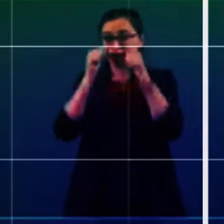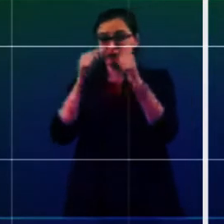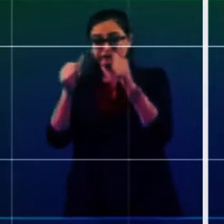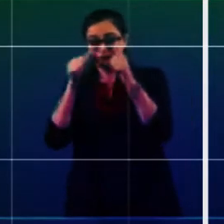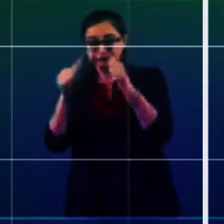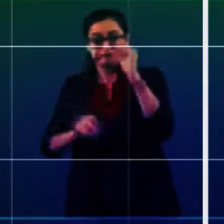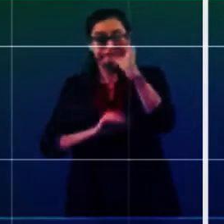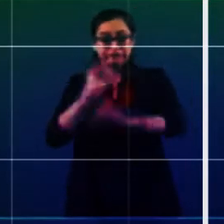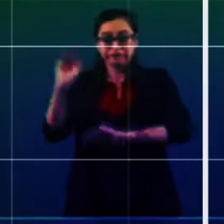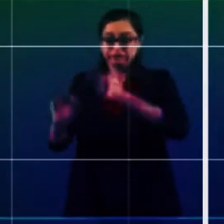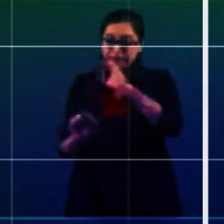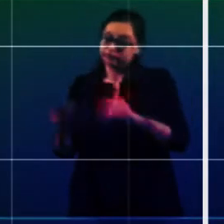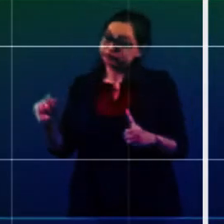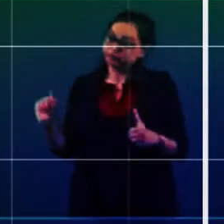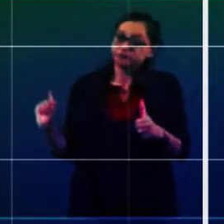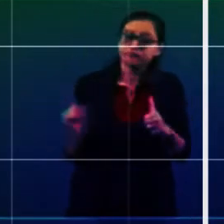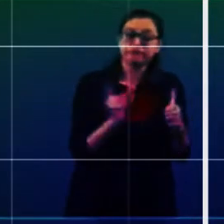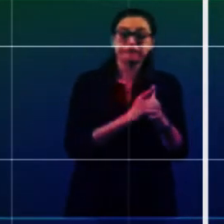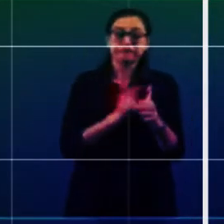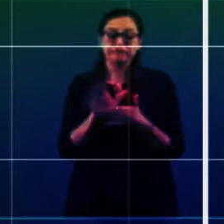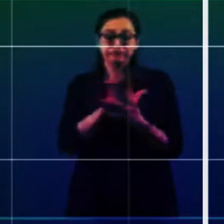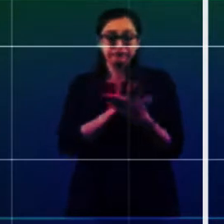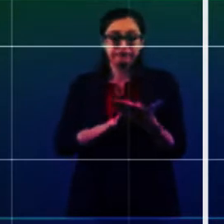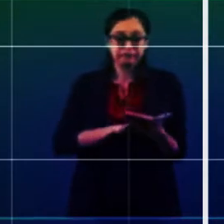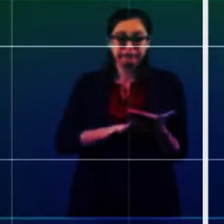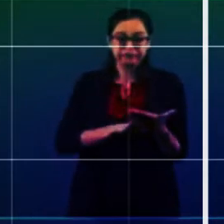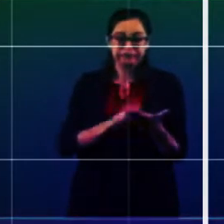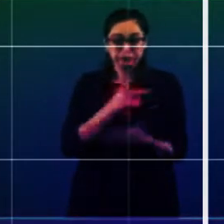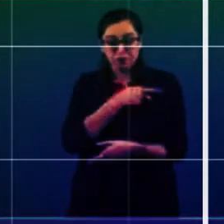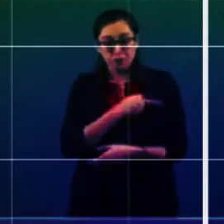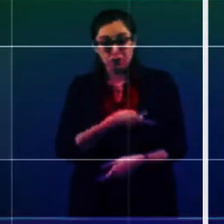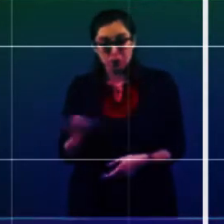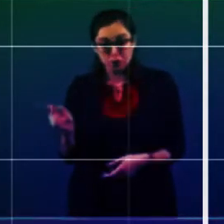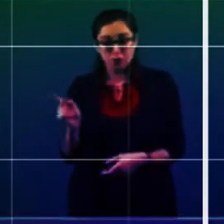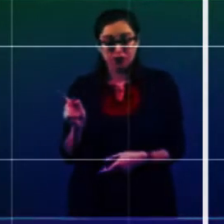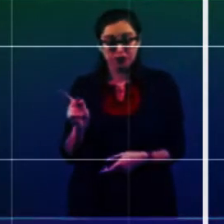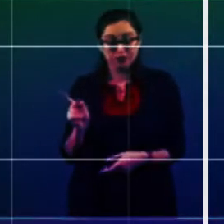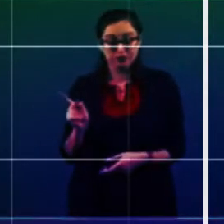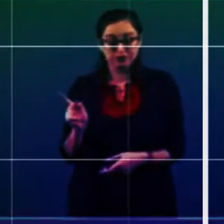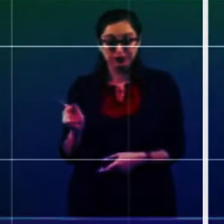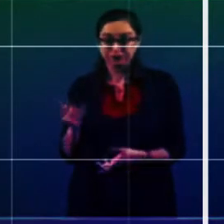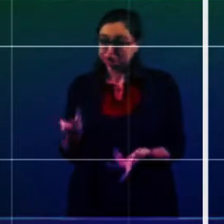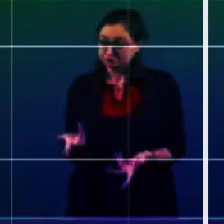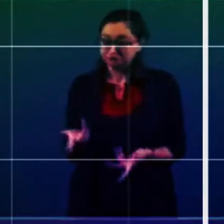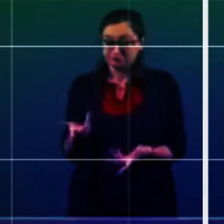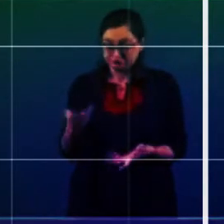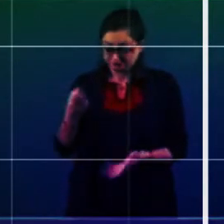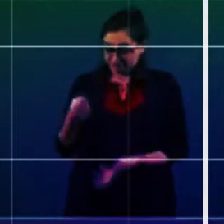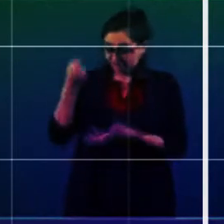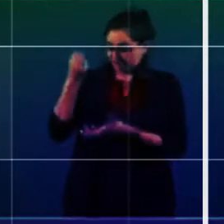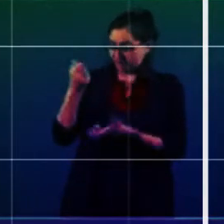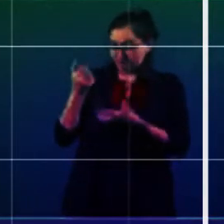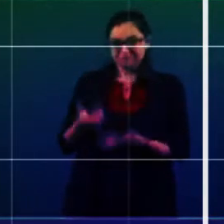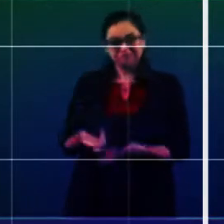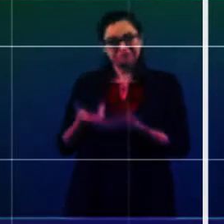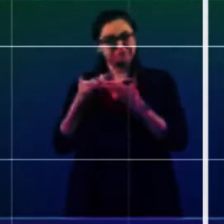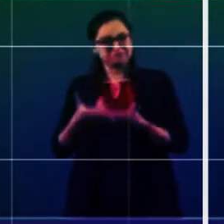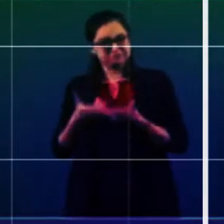a los más pobres, todo eso es lo que nos permite financiar